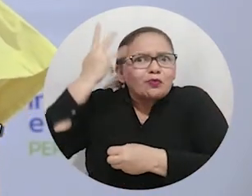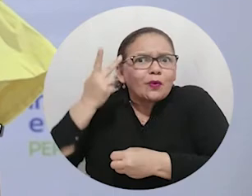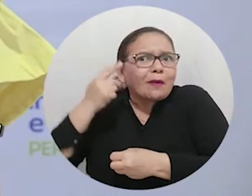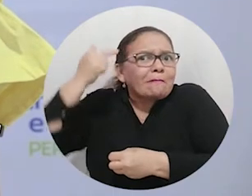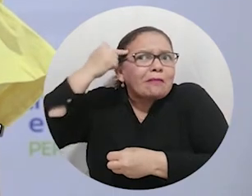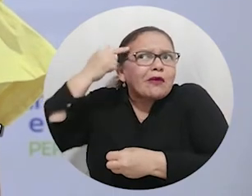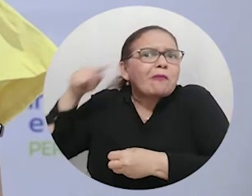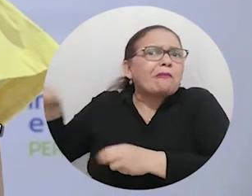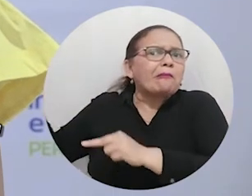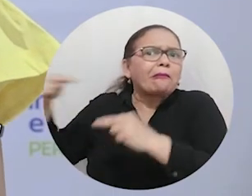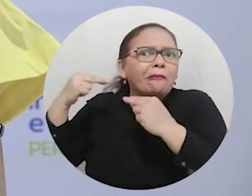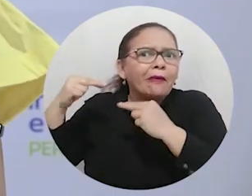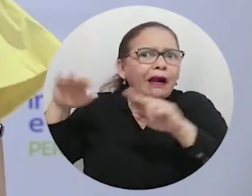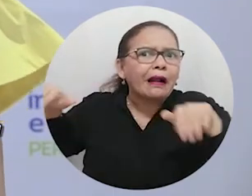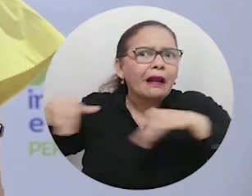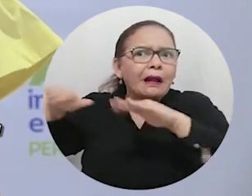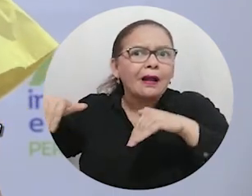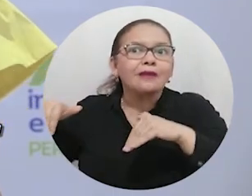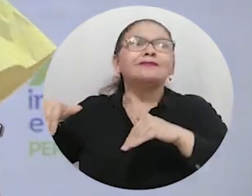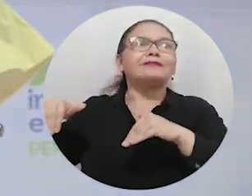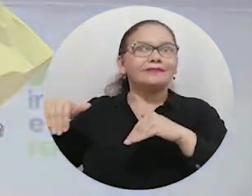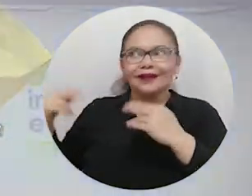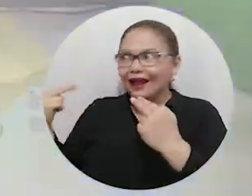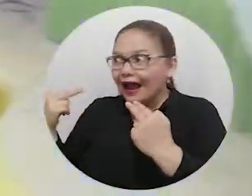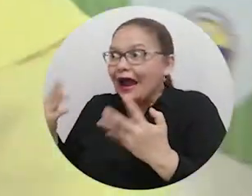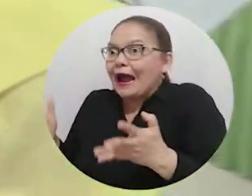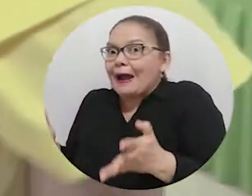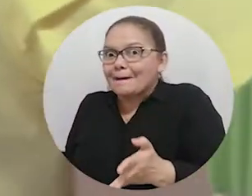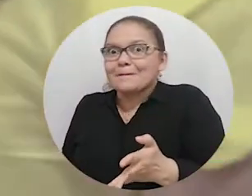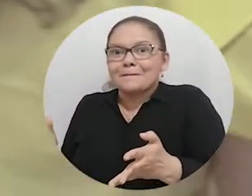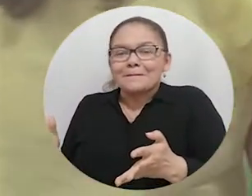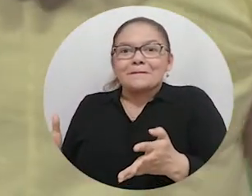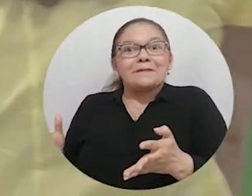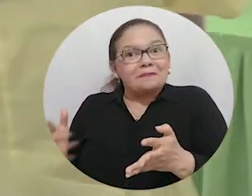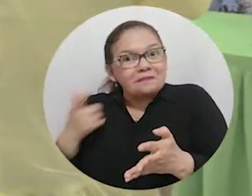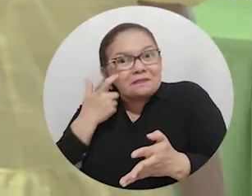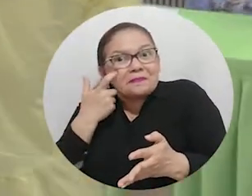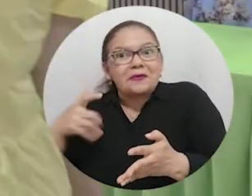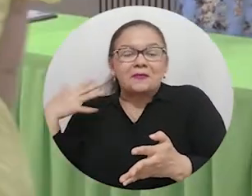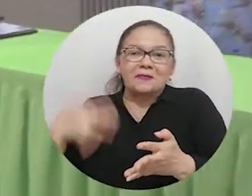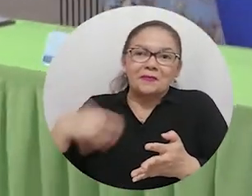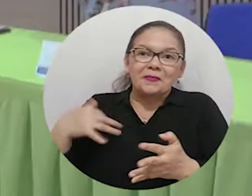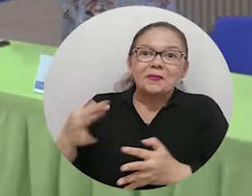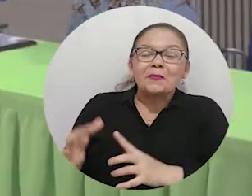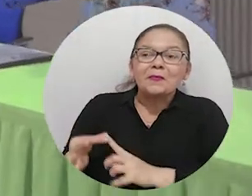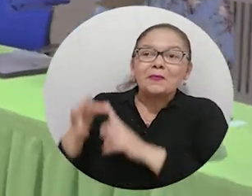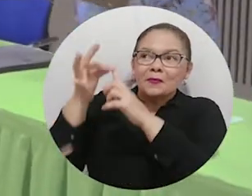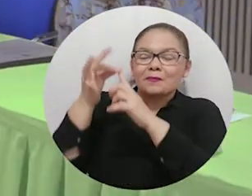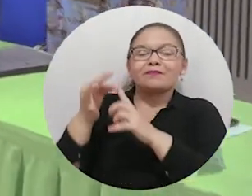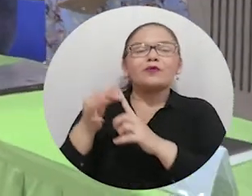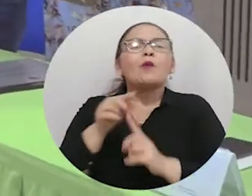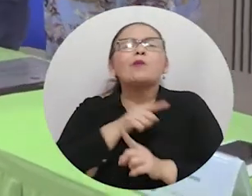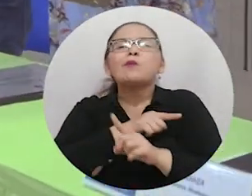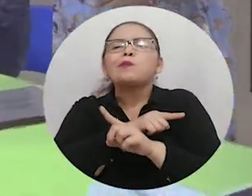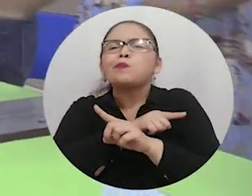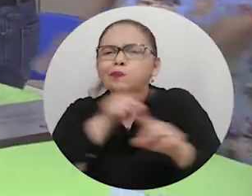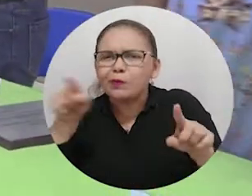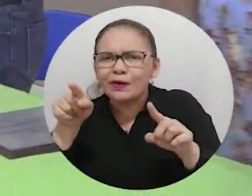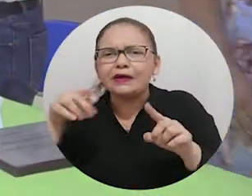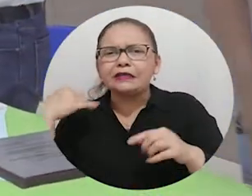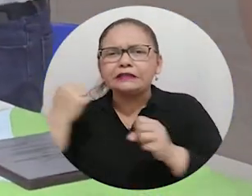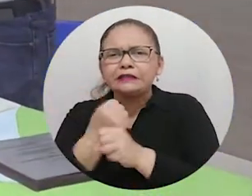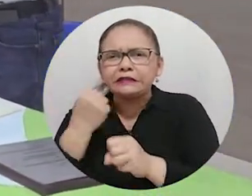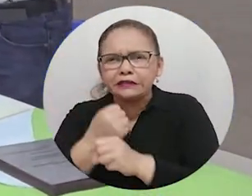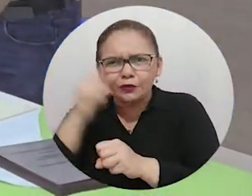que a veces pensamos que no lo ven, que no lo ve nadie y resulta que sí lo están viendo y me parece maravilloso porque